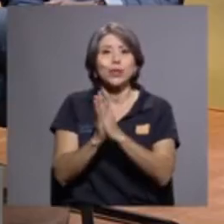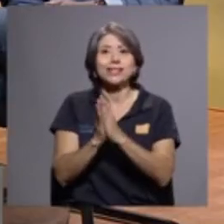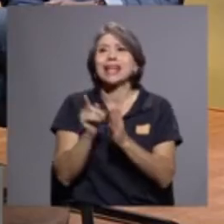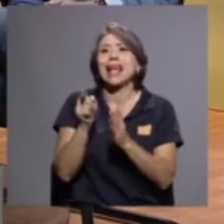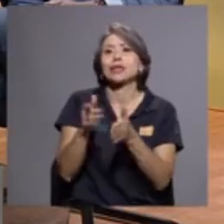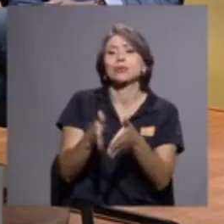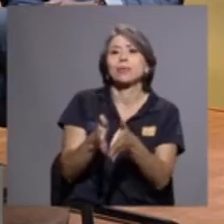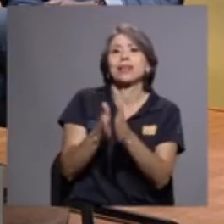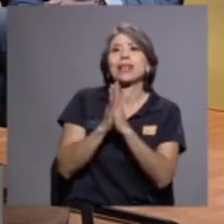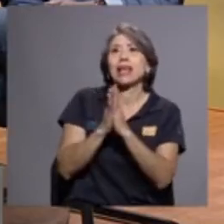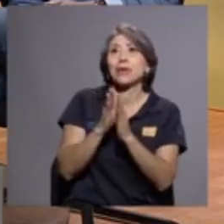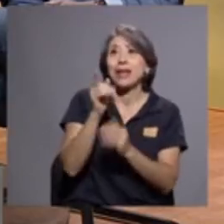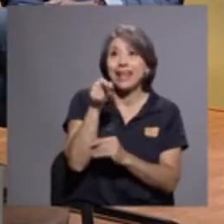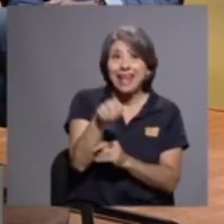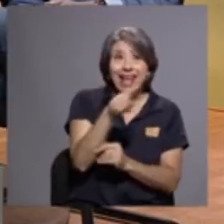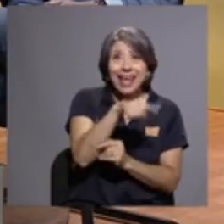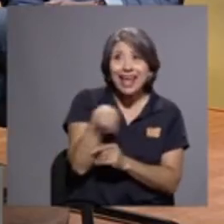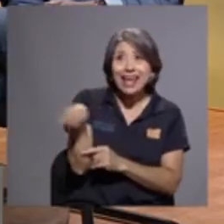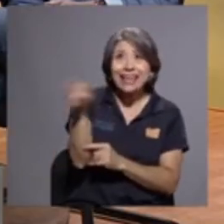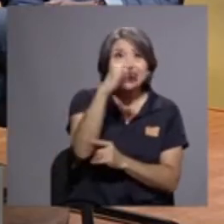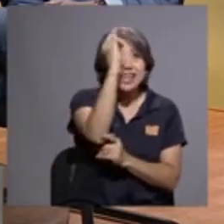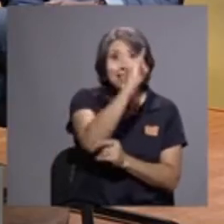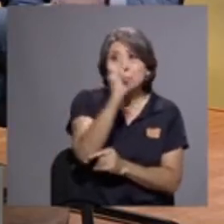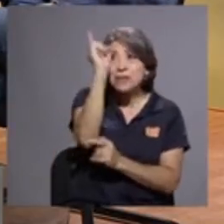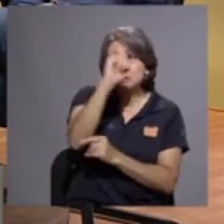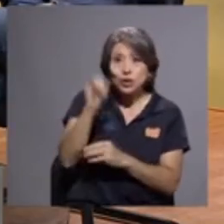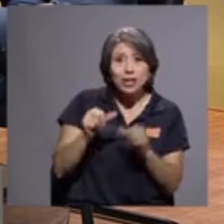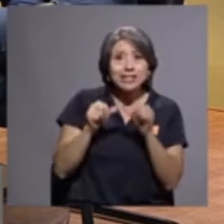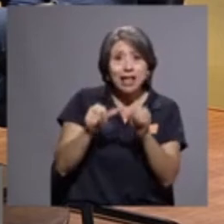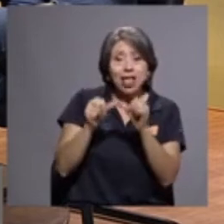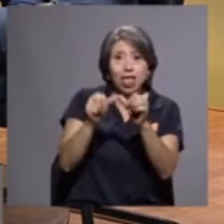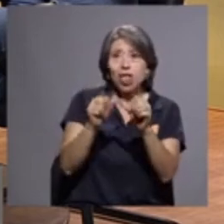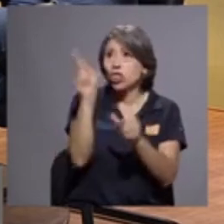manifestaciones.